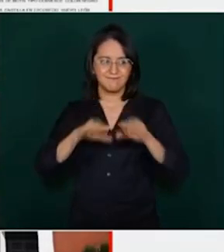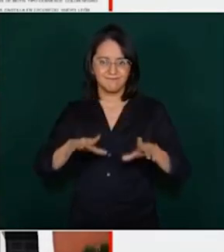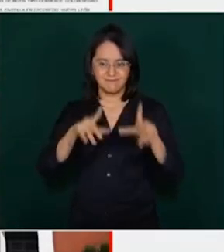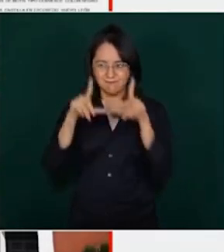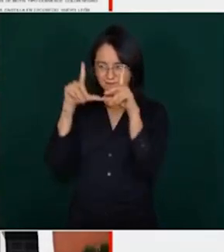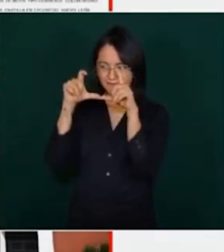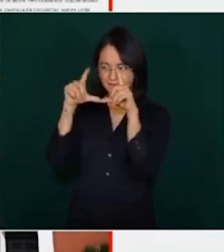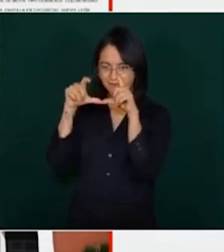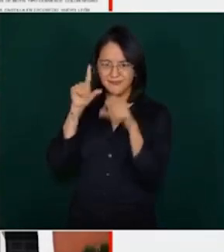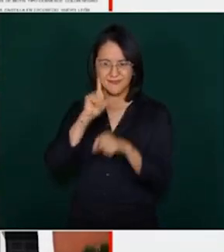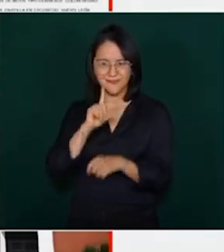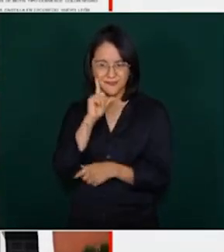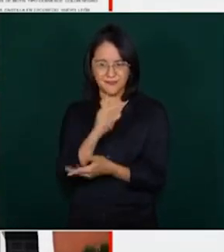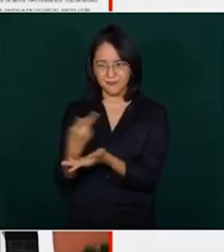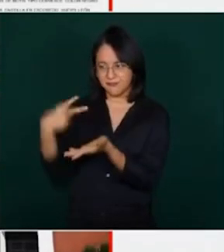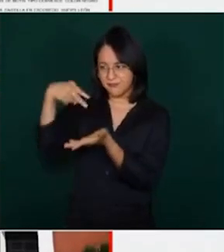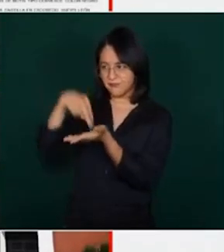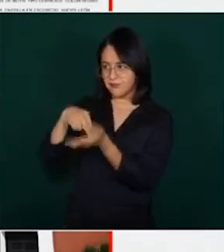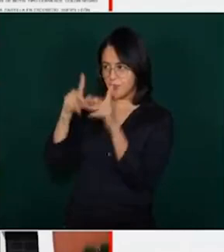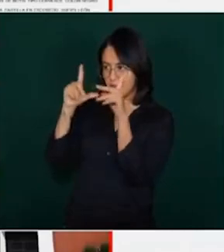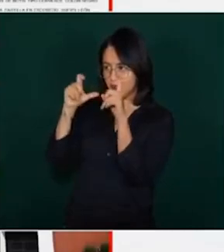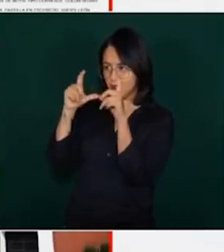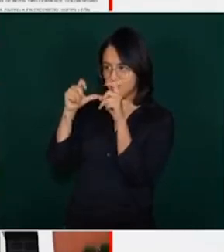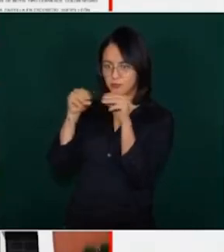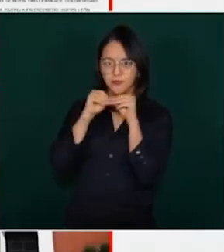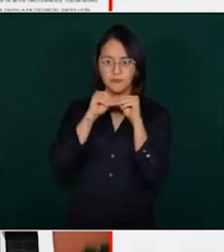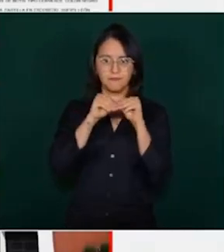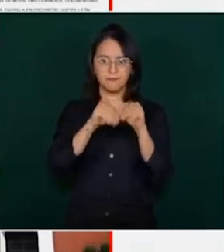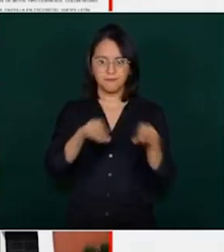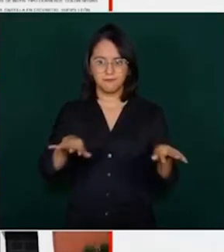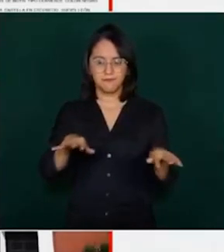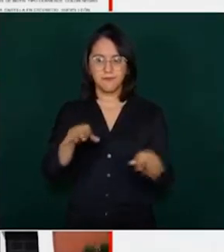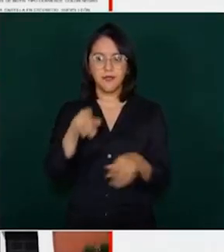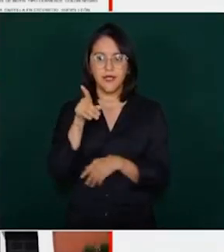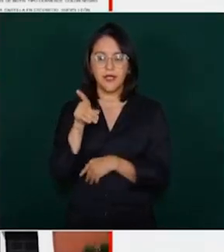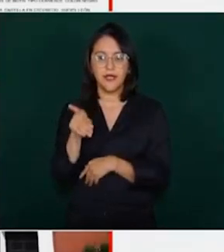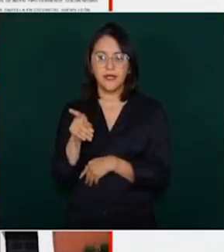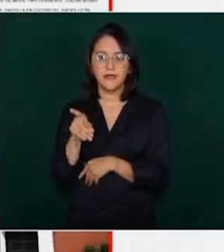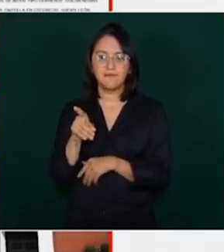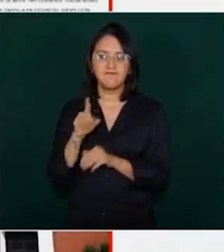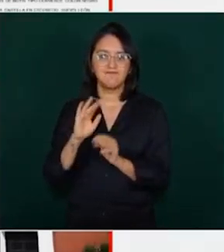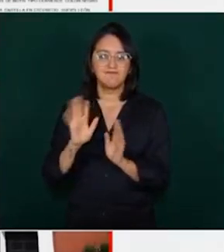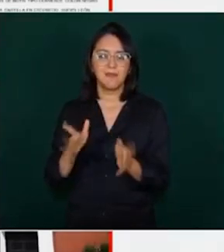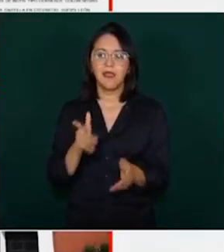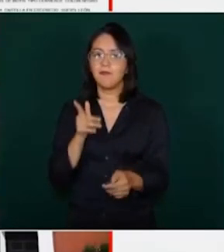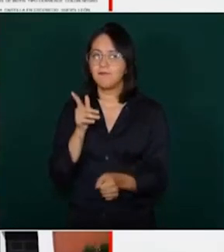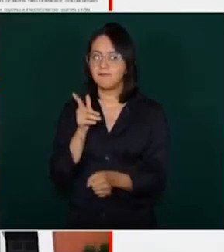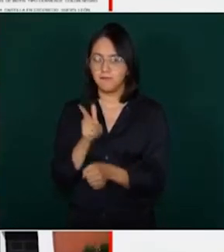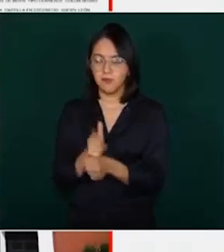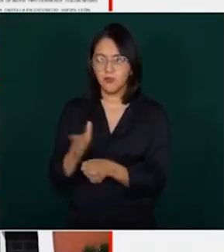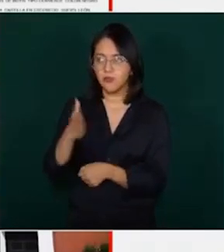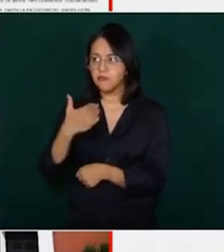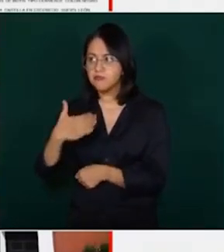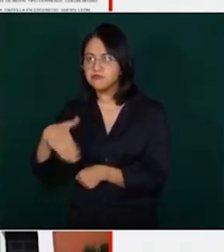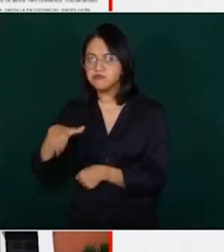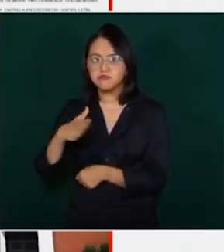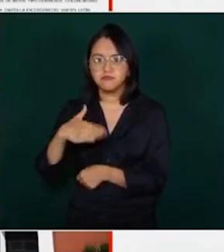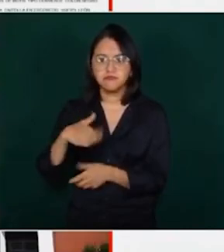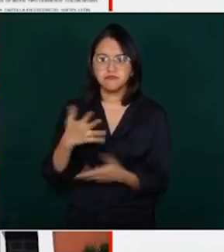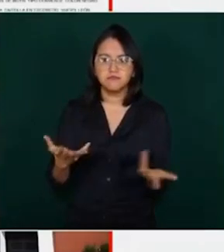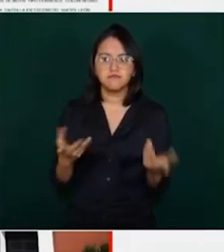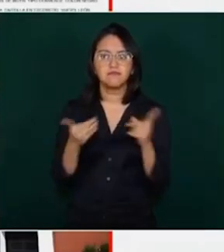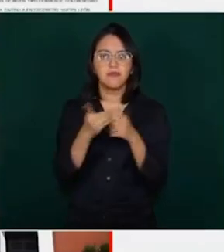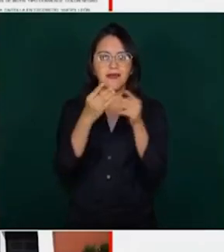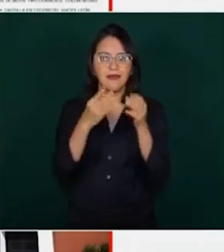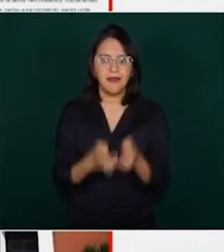profusamente en la red, ya ha identificado la movilización social en torno